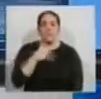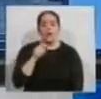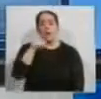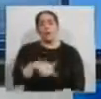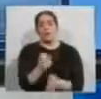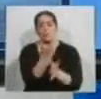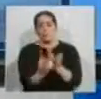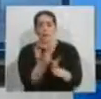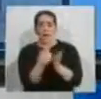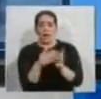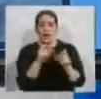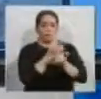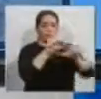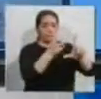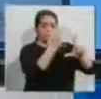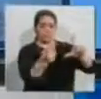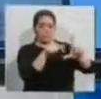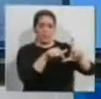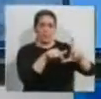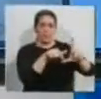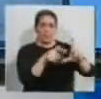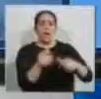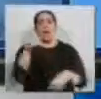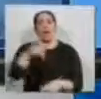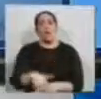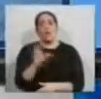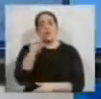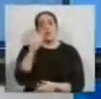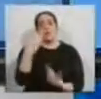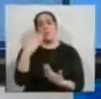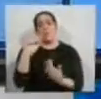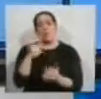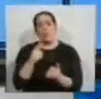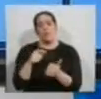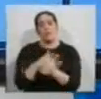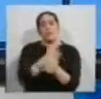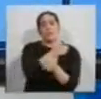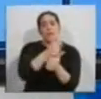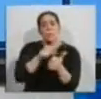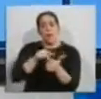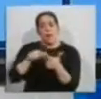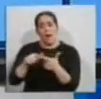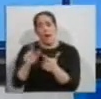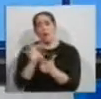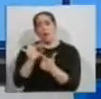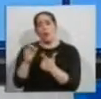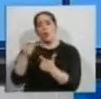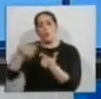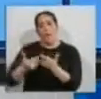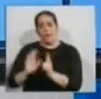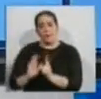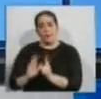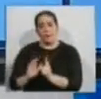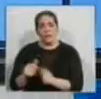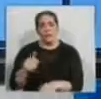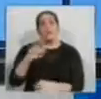está solo disponible en App Store, por ejemplo, en el iPad o en el iPhone. ¿Y qué nos permite? Hacer videos de alta velocidad. Hasta ahora